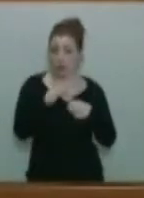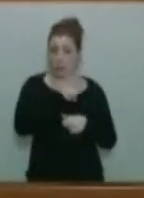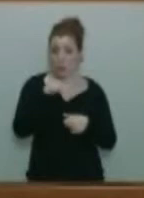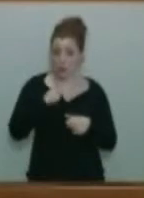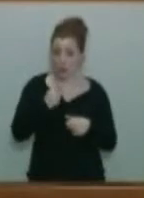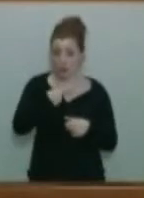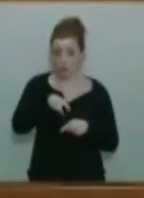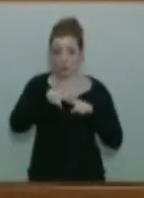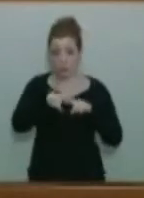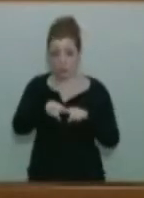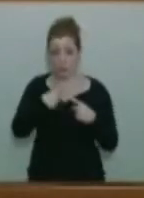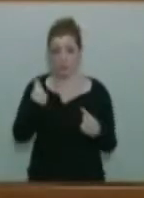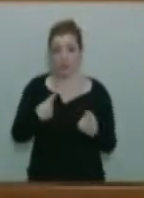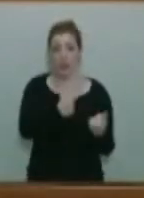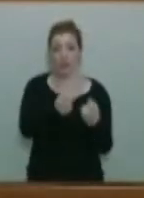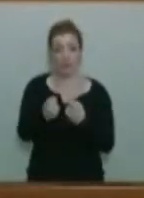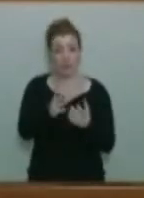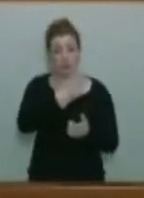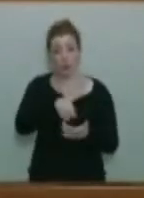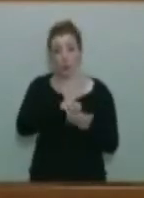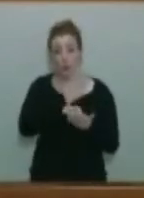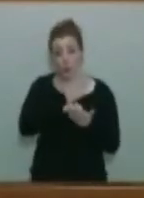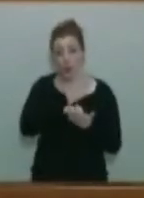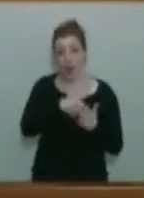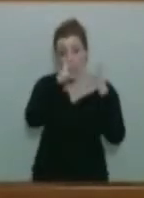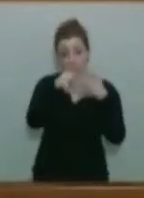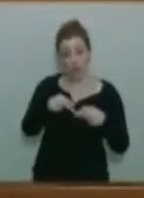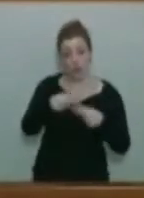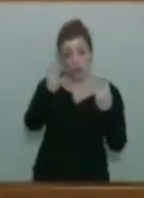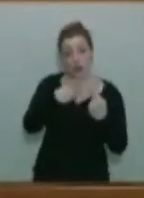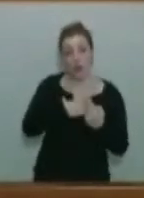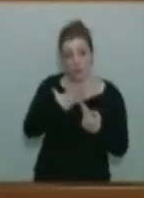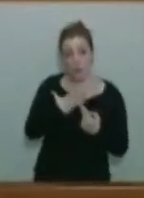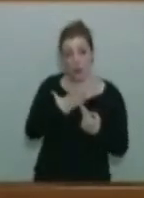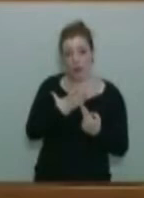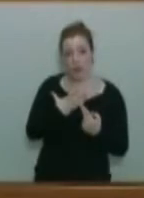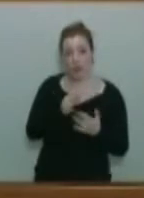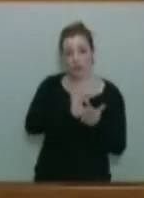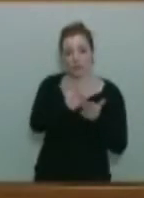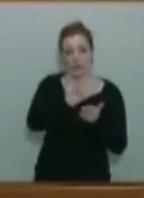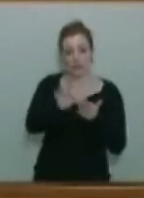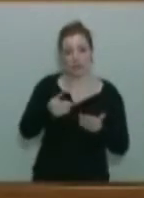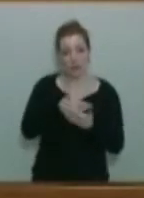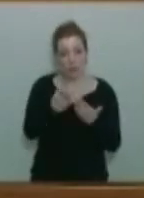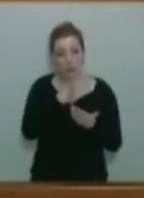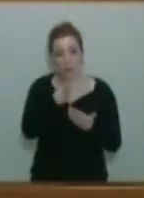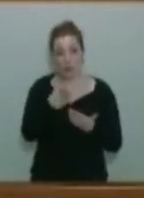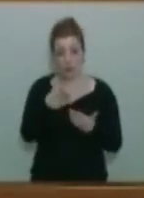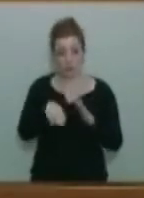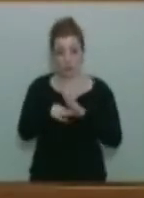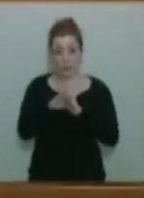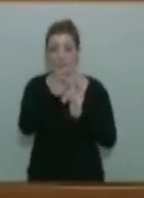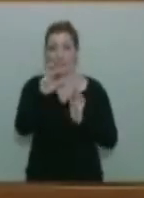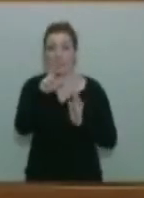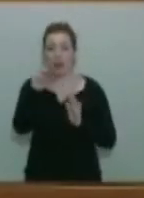esa necesidad. Pero es que dudamos mucho que la Administración pública pueda adquirir esos servicios que se van a seguir prestando por la entidad SERPA a